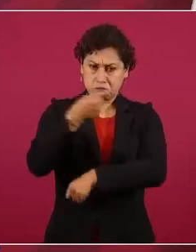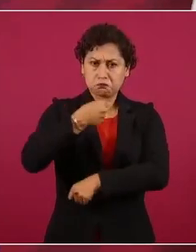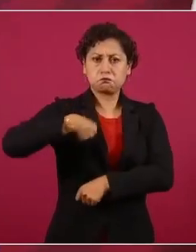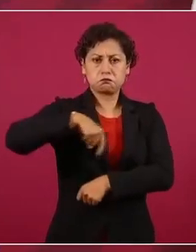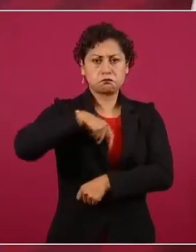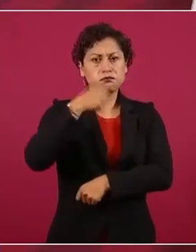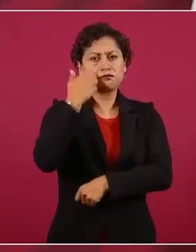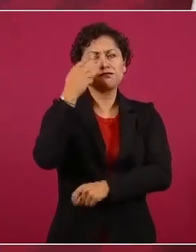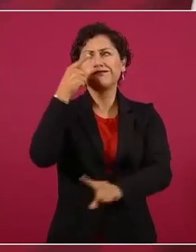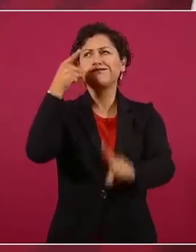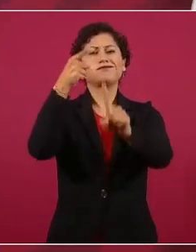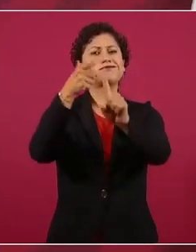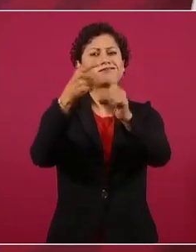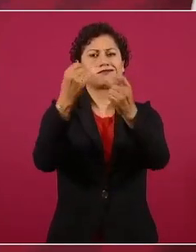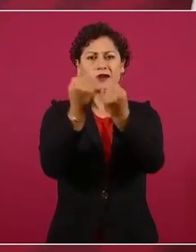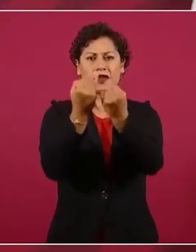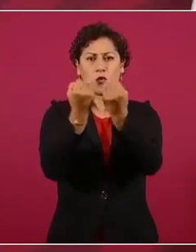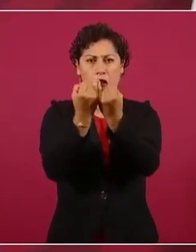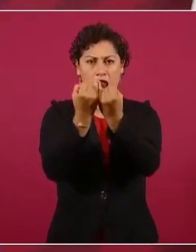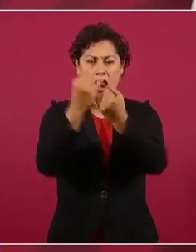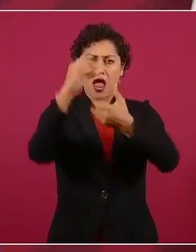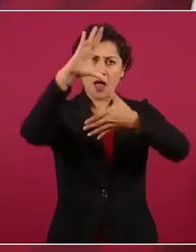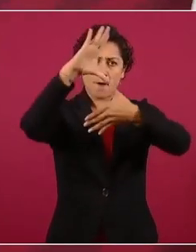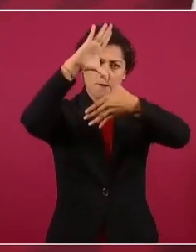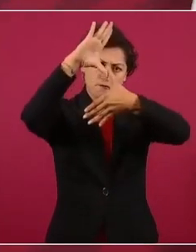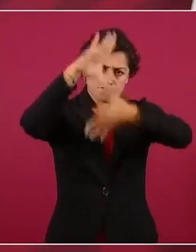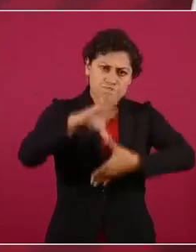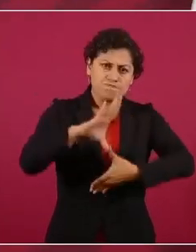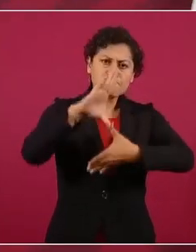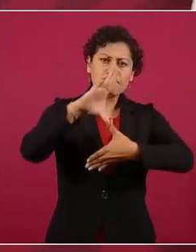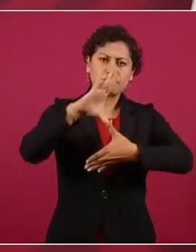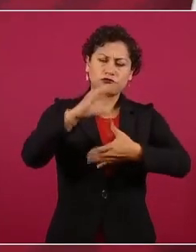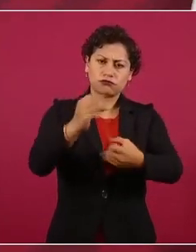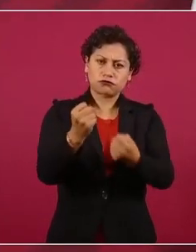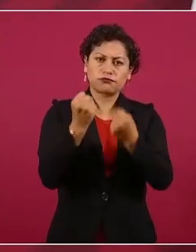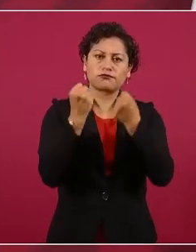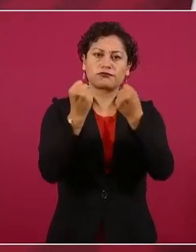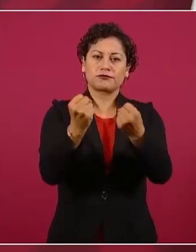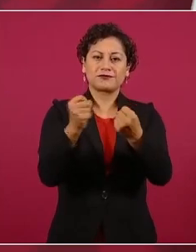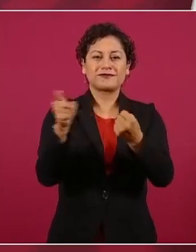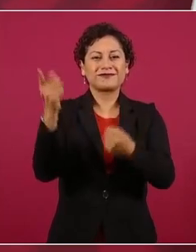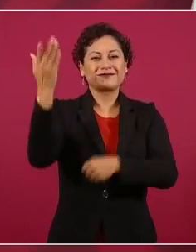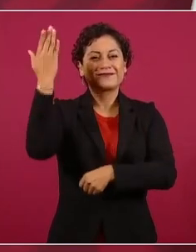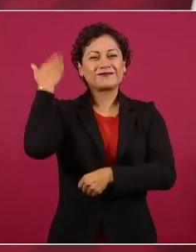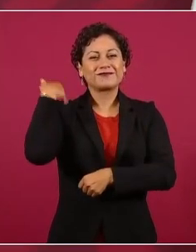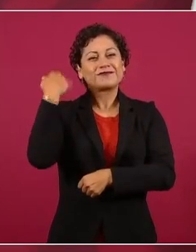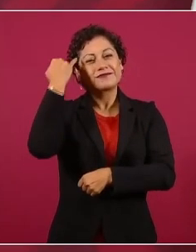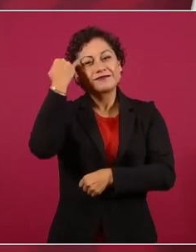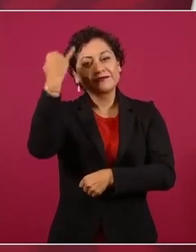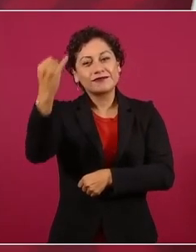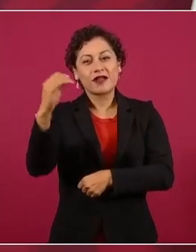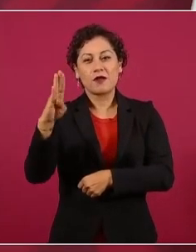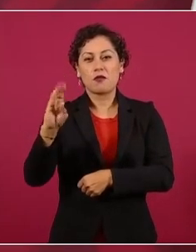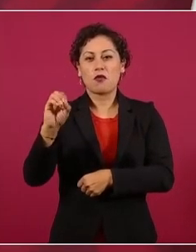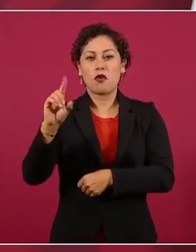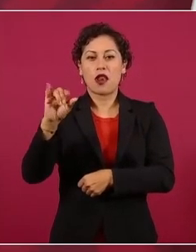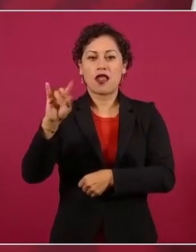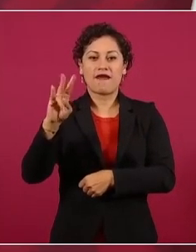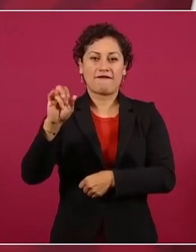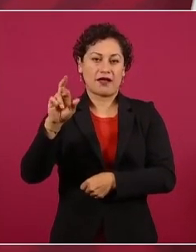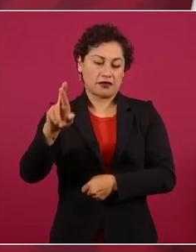que es el sueño de Bolívar, pero integrando a Canadá, a Estados Unidos, toda América,